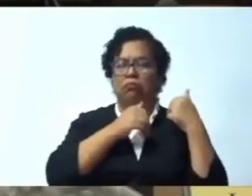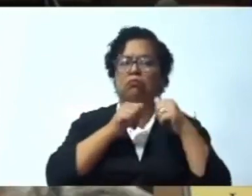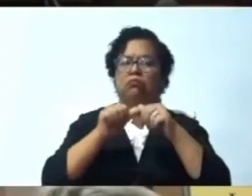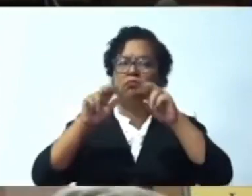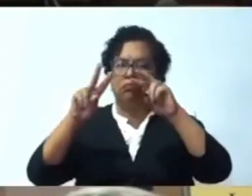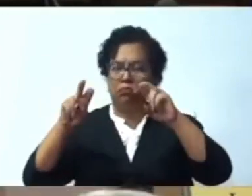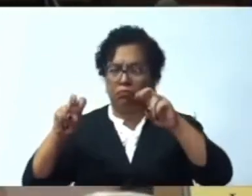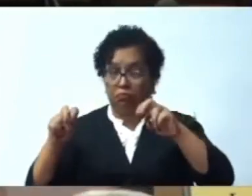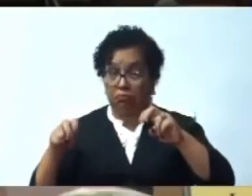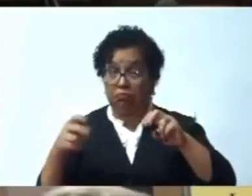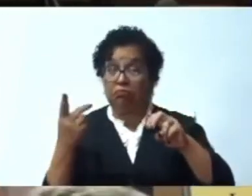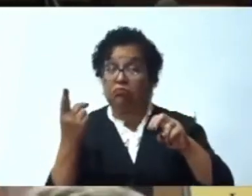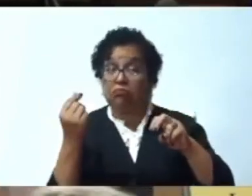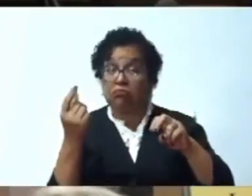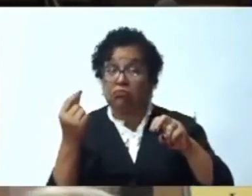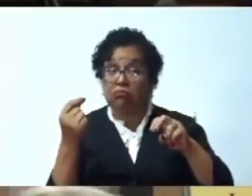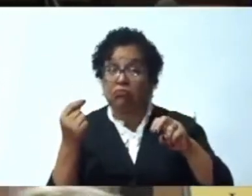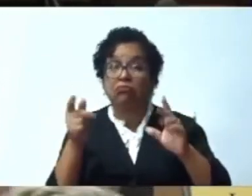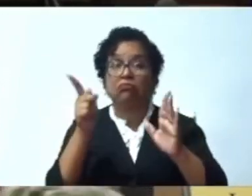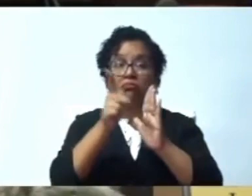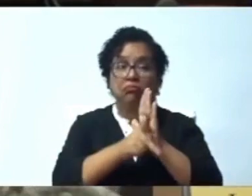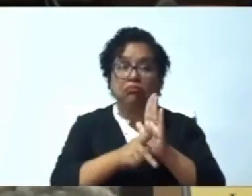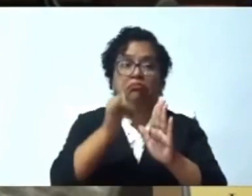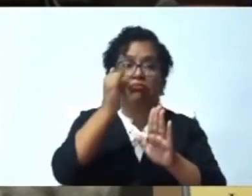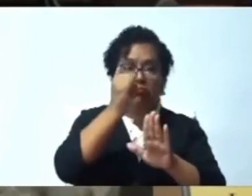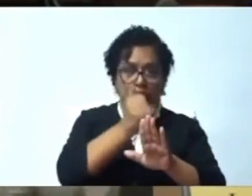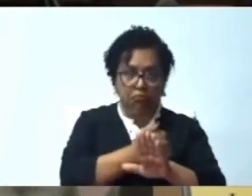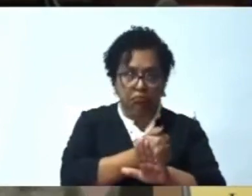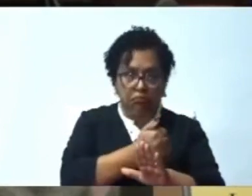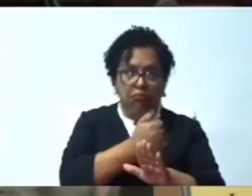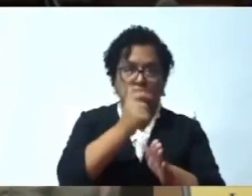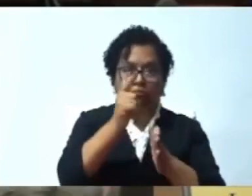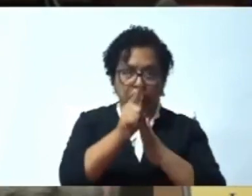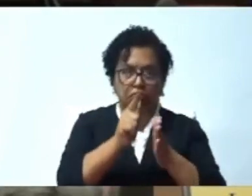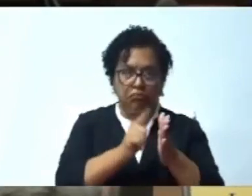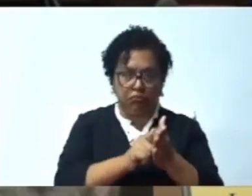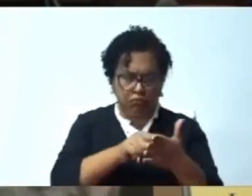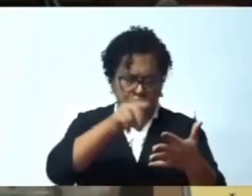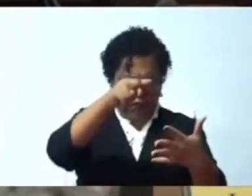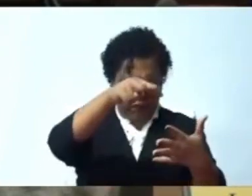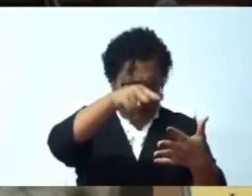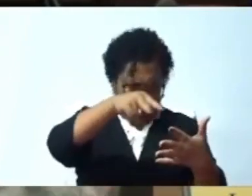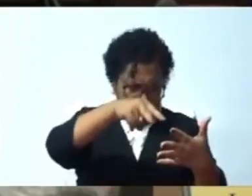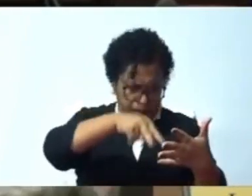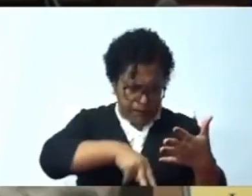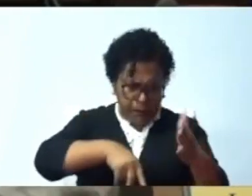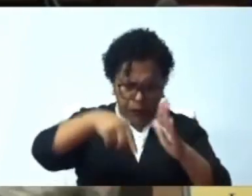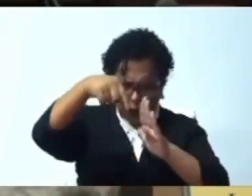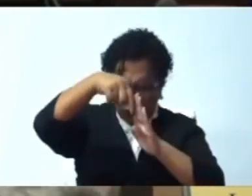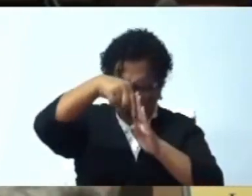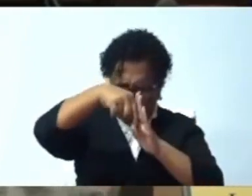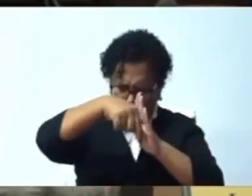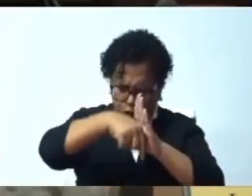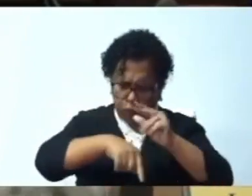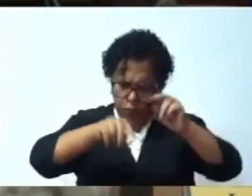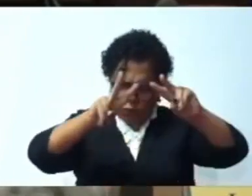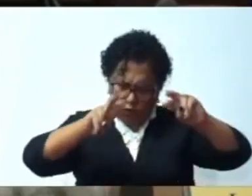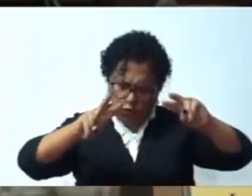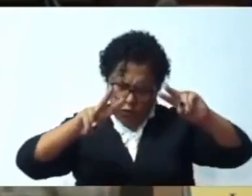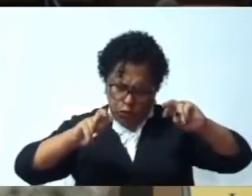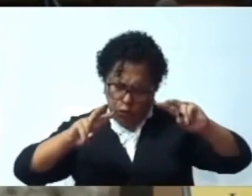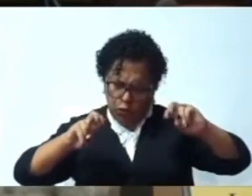proyecto de manera constante y fue ampliamente discutido por los miembros de esta Comisión.